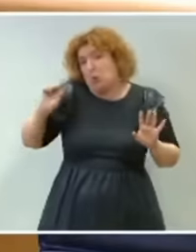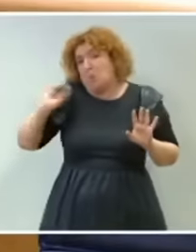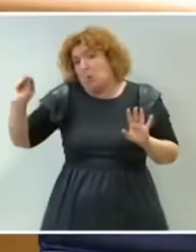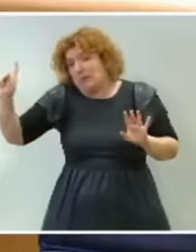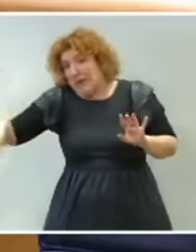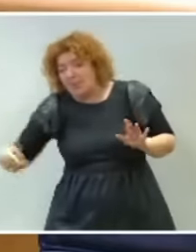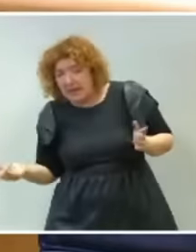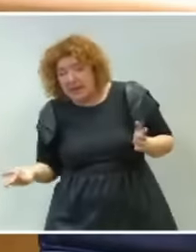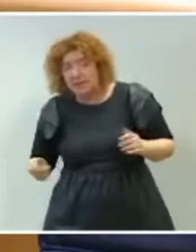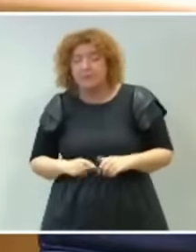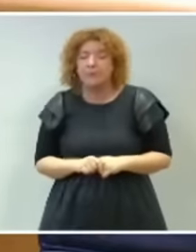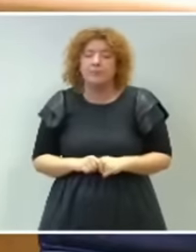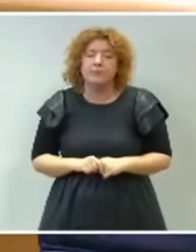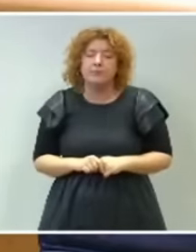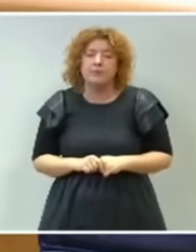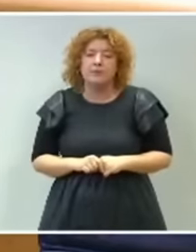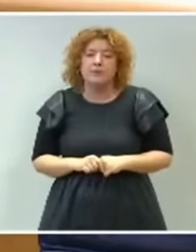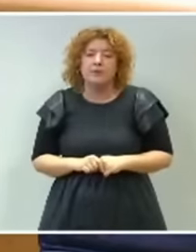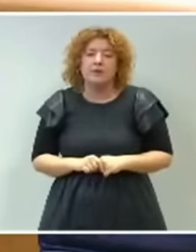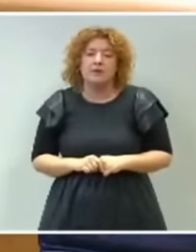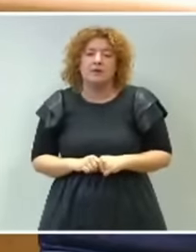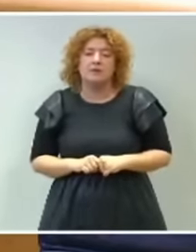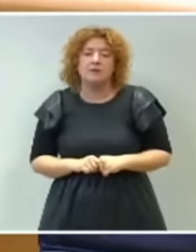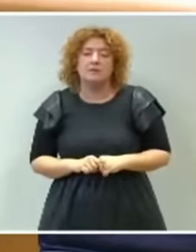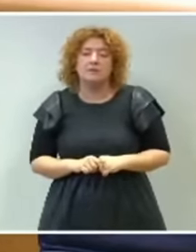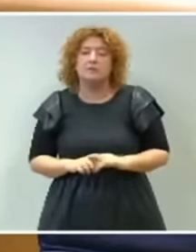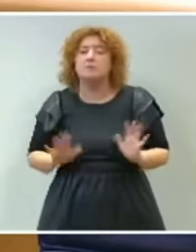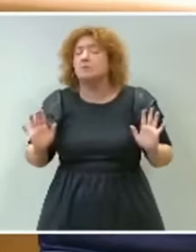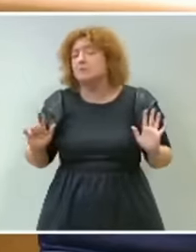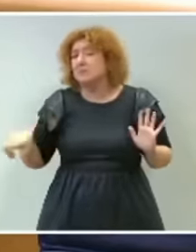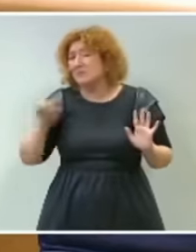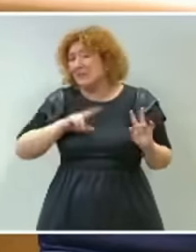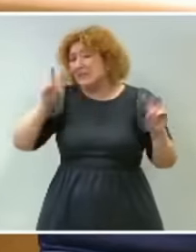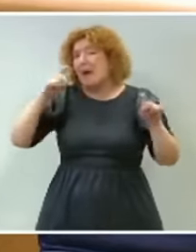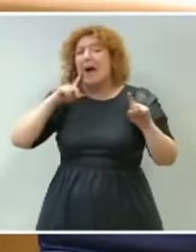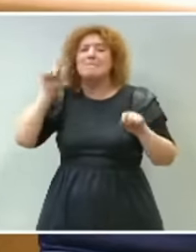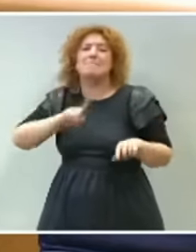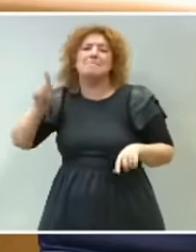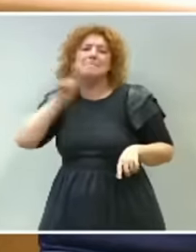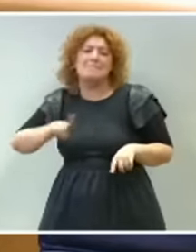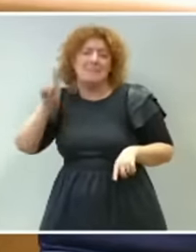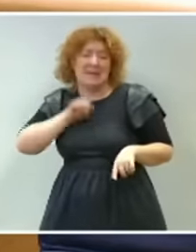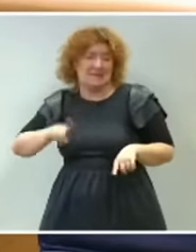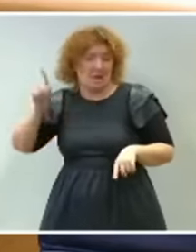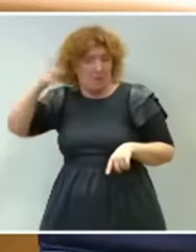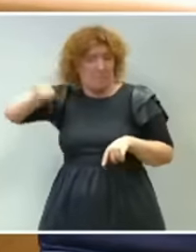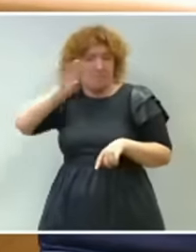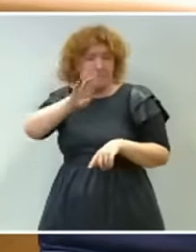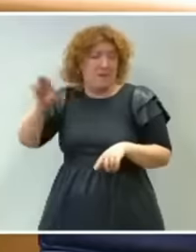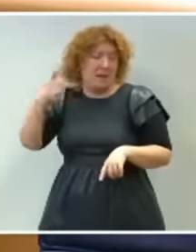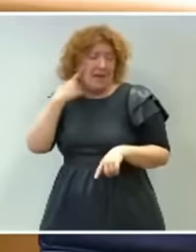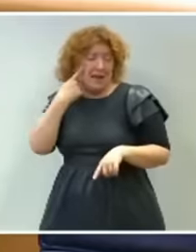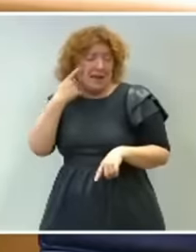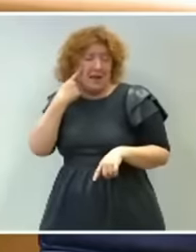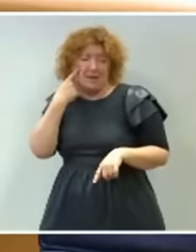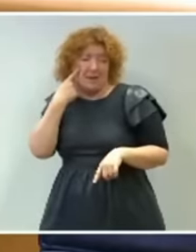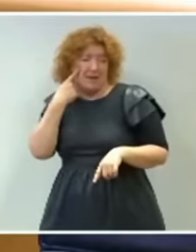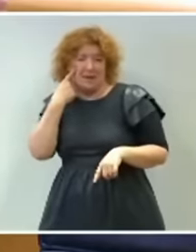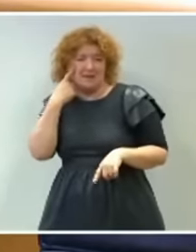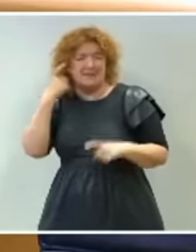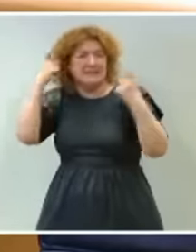respecto a otros casos. Pero hablando, señoría, mentiras, que son las que el Partido Popular intenta